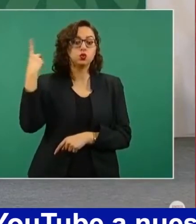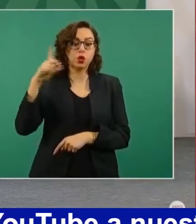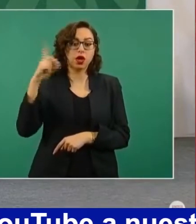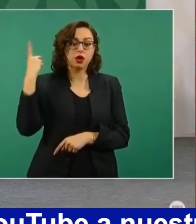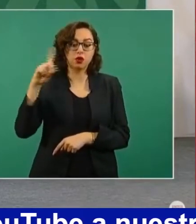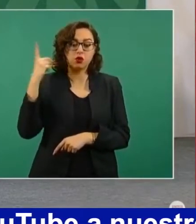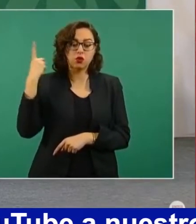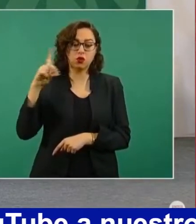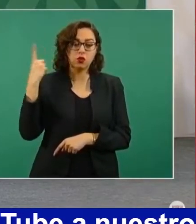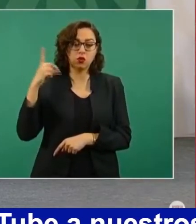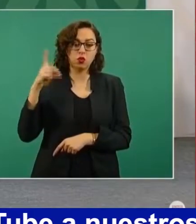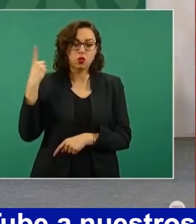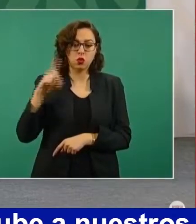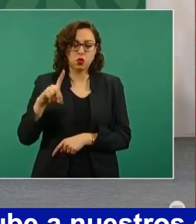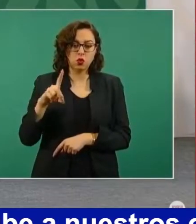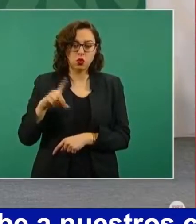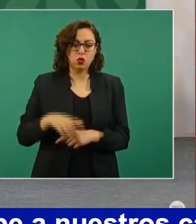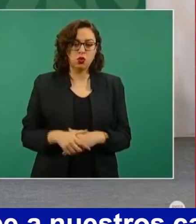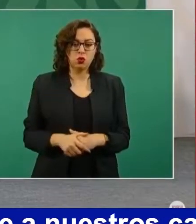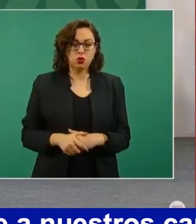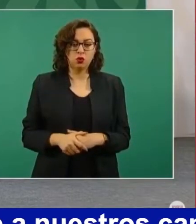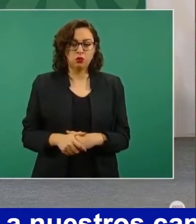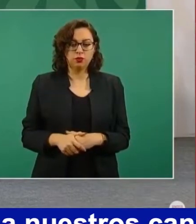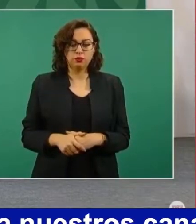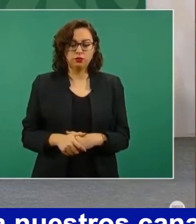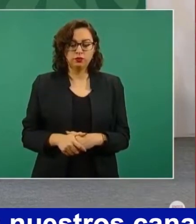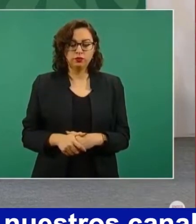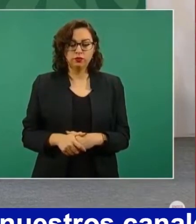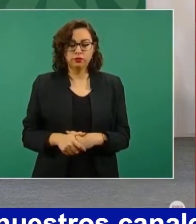¿Dónde está Durango? Aquí está.